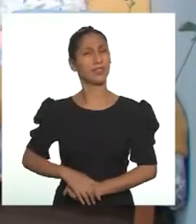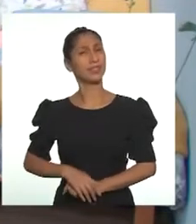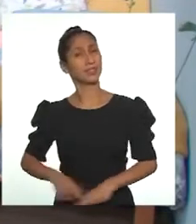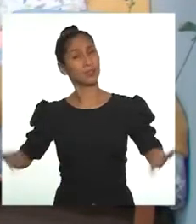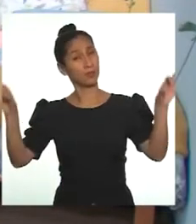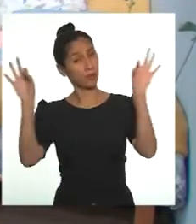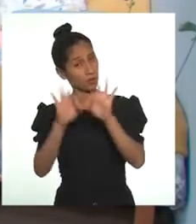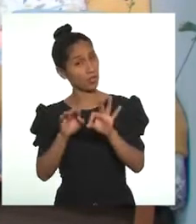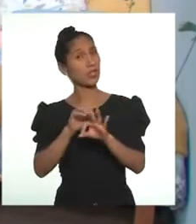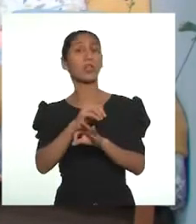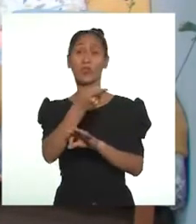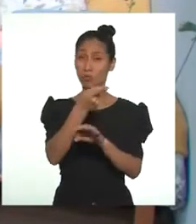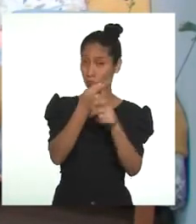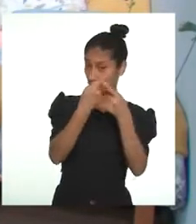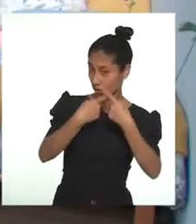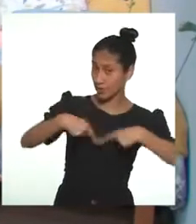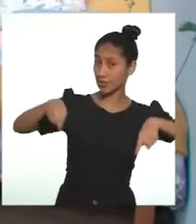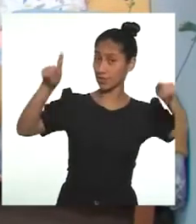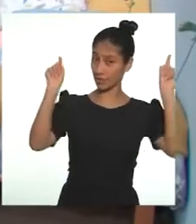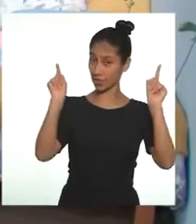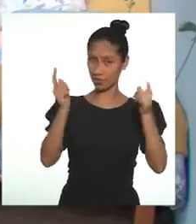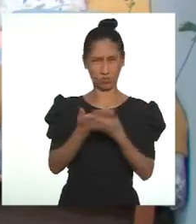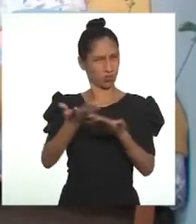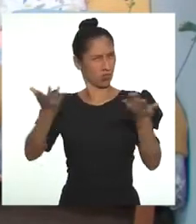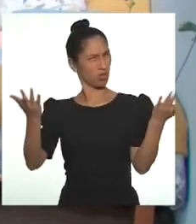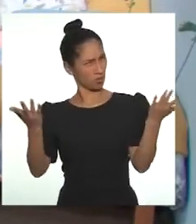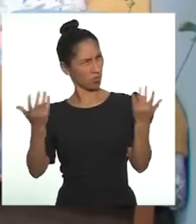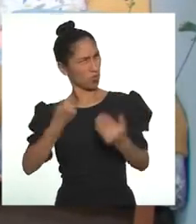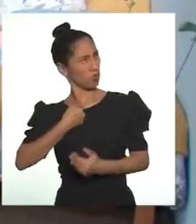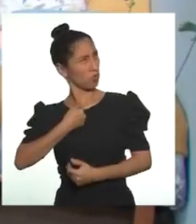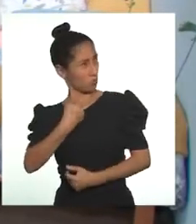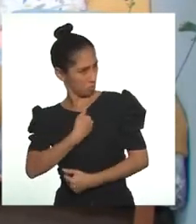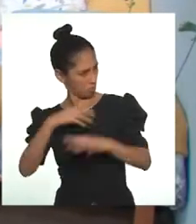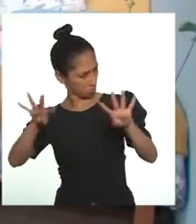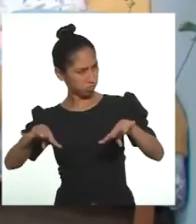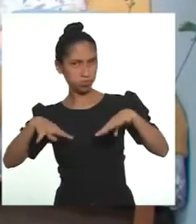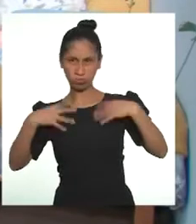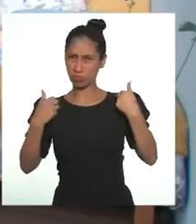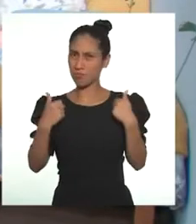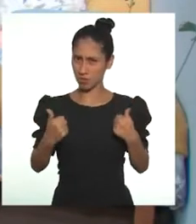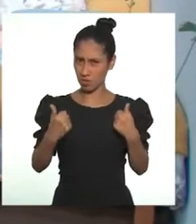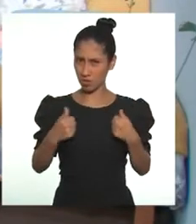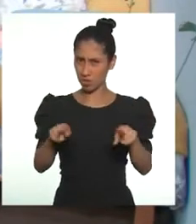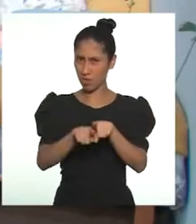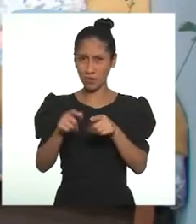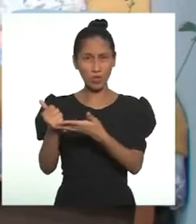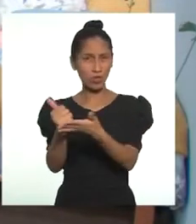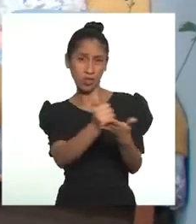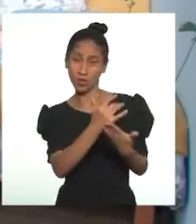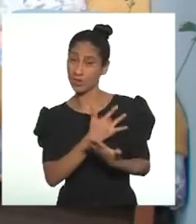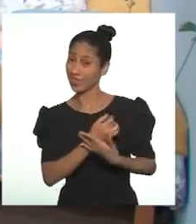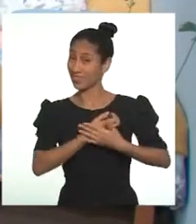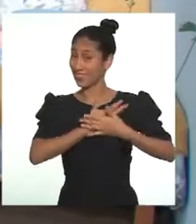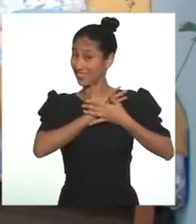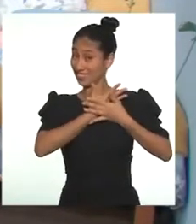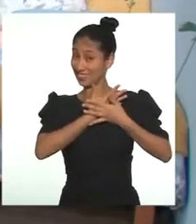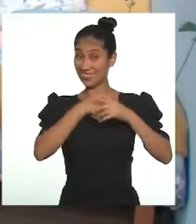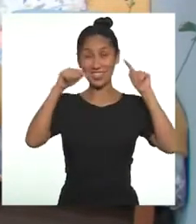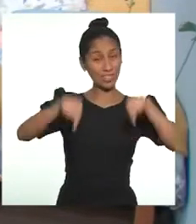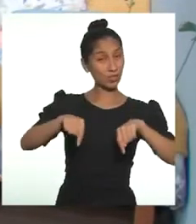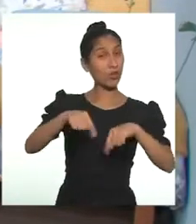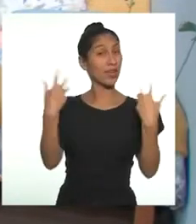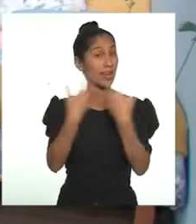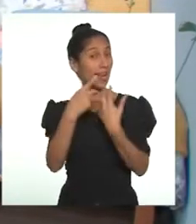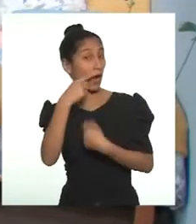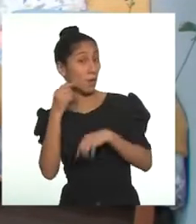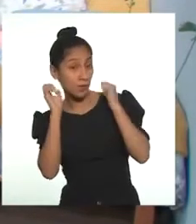tenemos que ser diferentes a lo que somos? Total, tener autoestima es parte también de nuestro bienestar emocional. Y esto aplica a hombres y